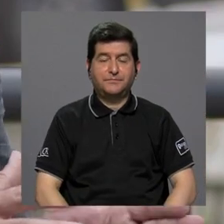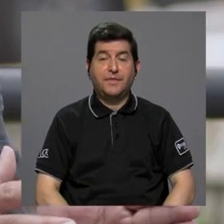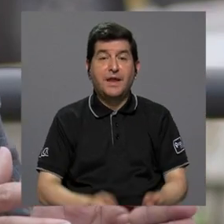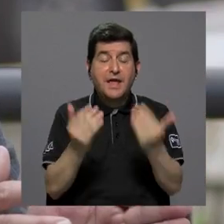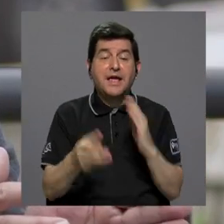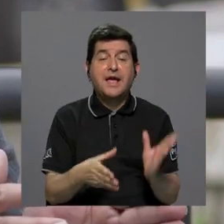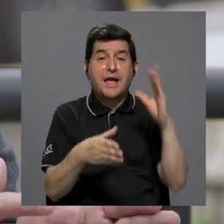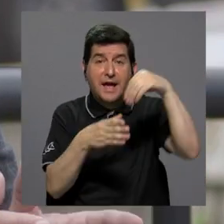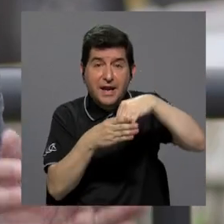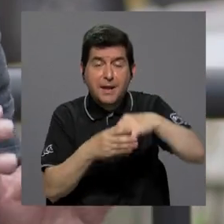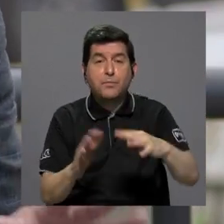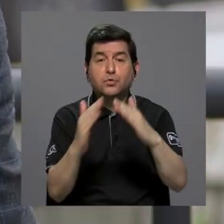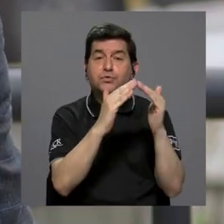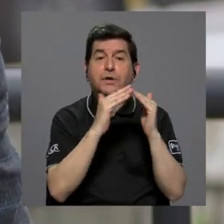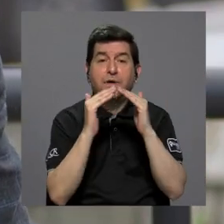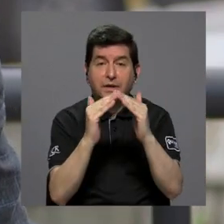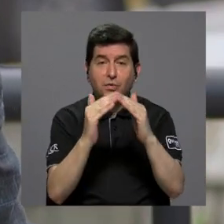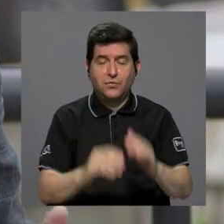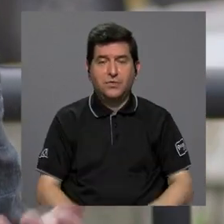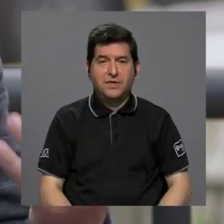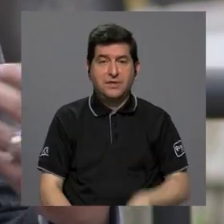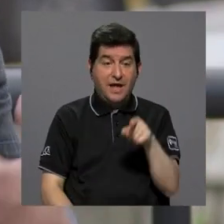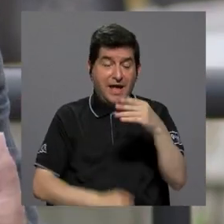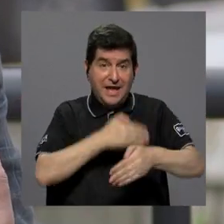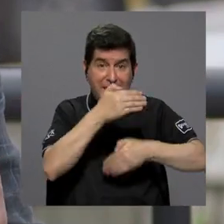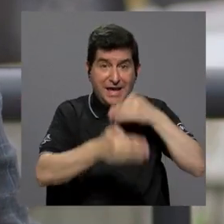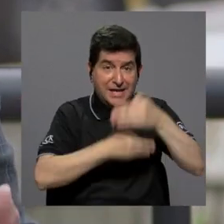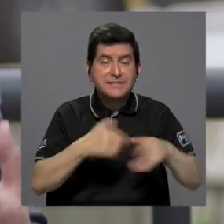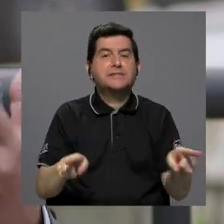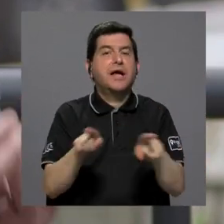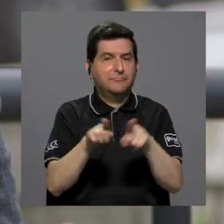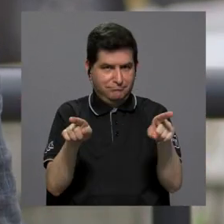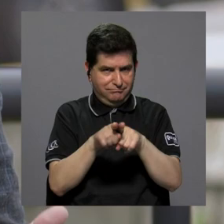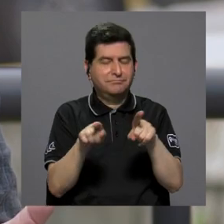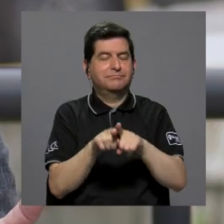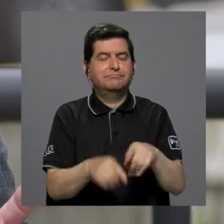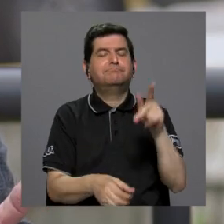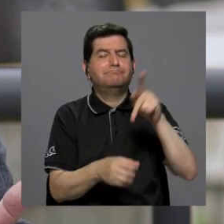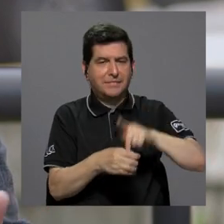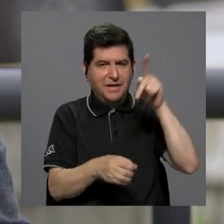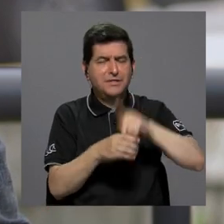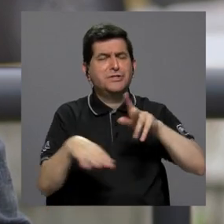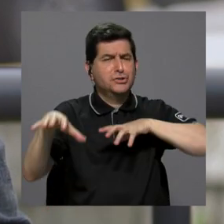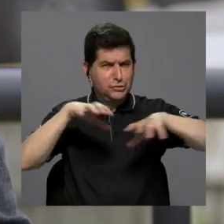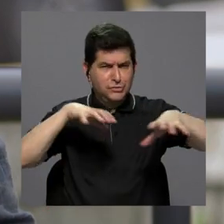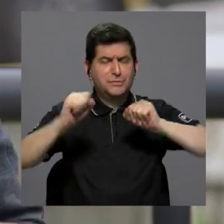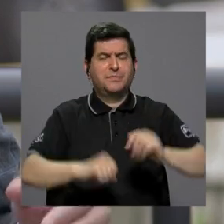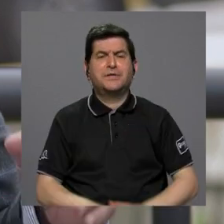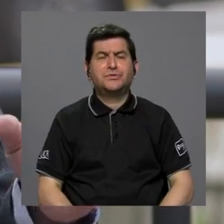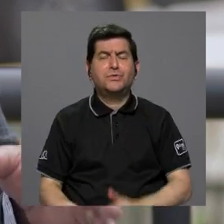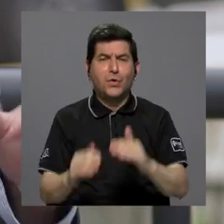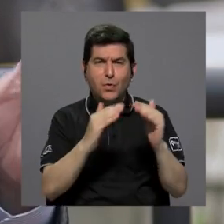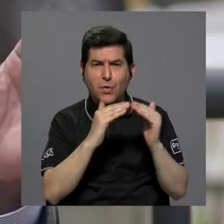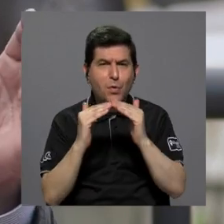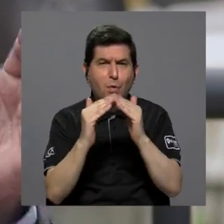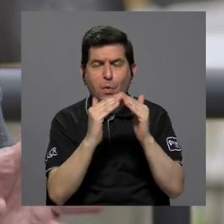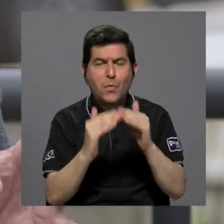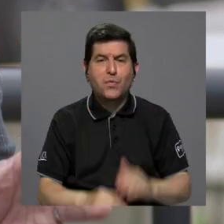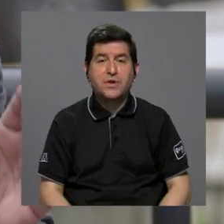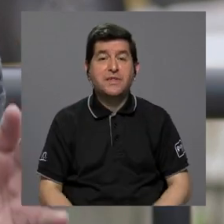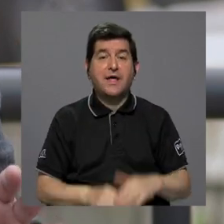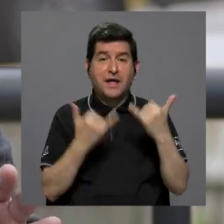queremos involucrar a las comunidades, porque en este proceso también tiene que haber una participación activa de las